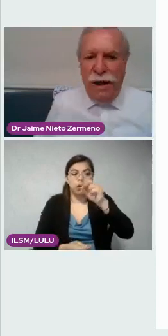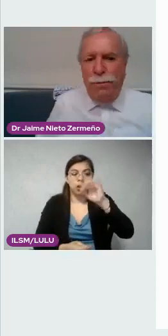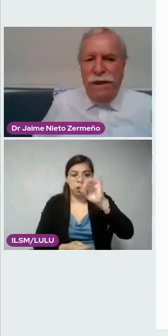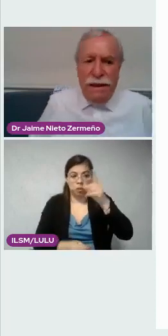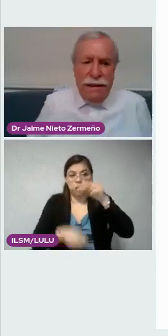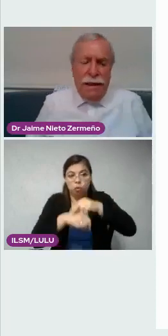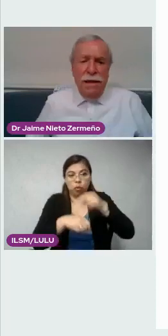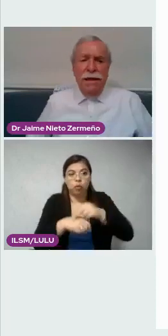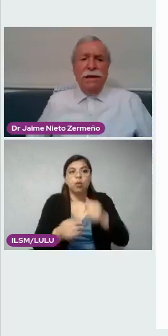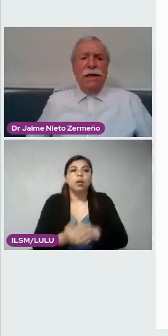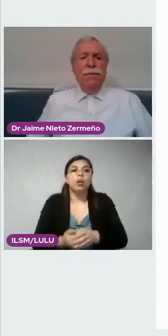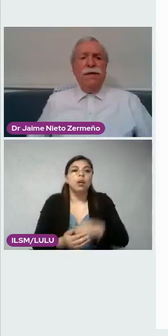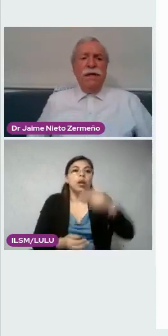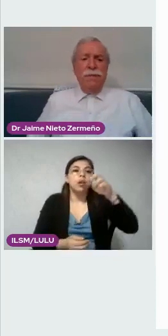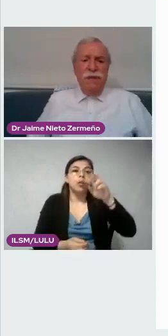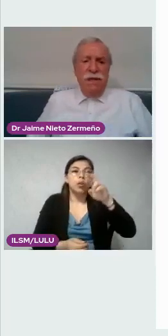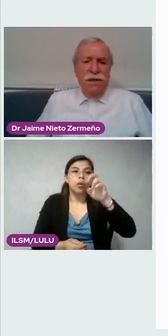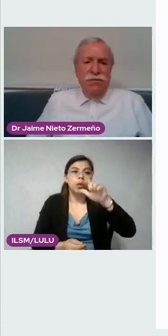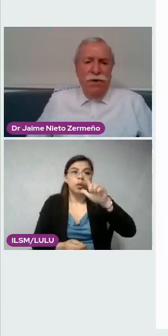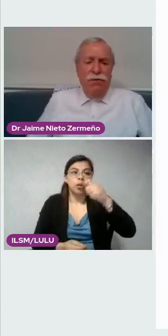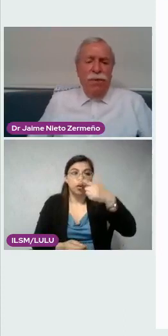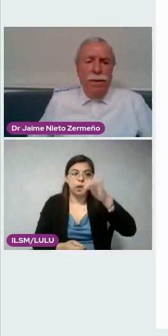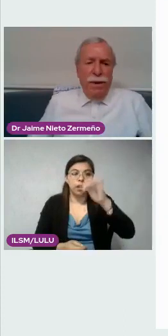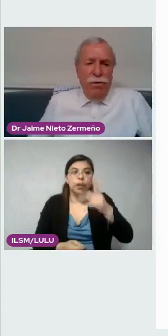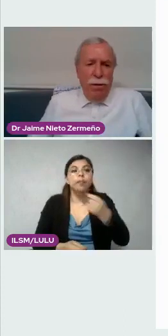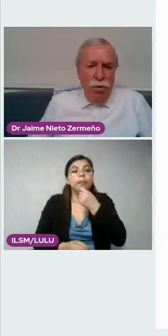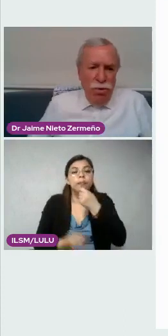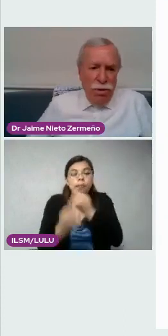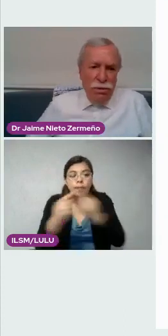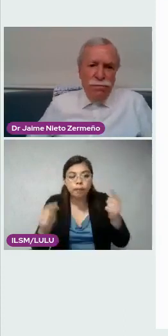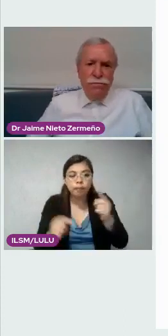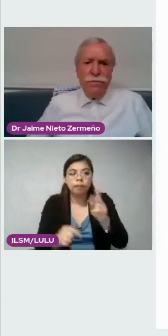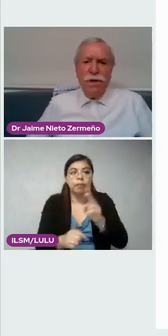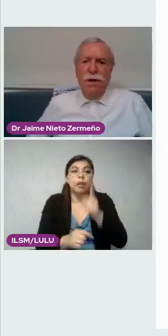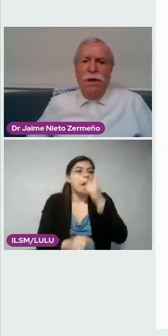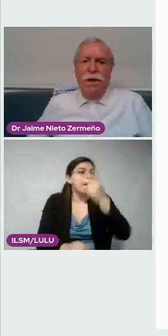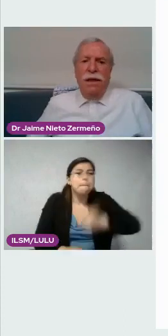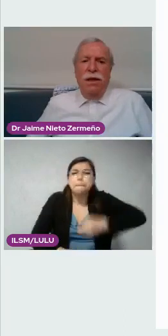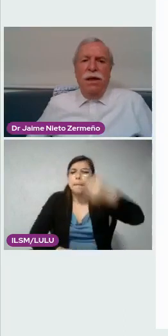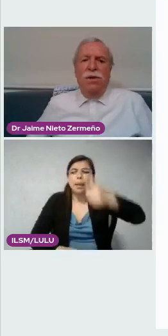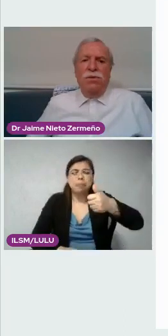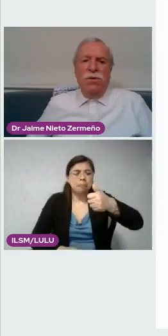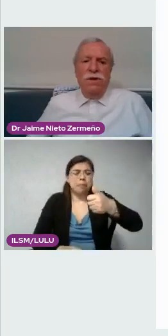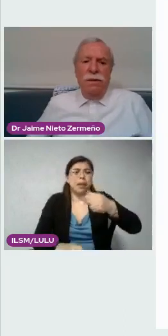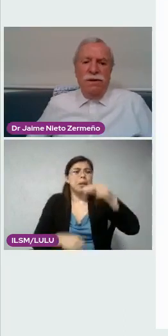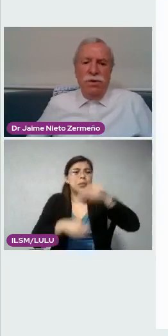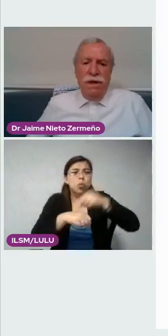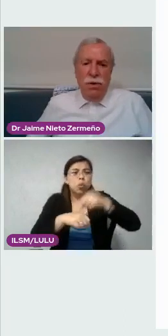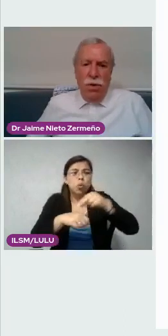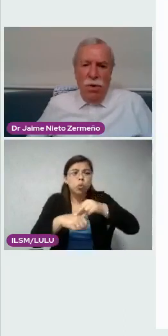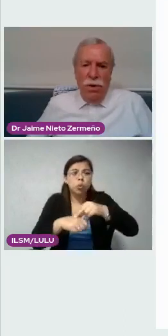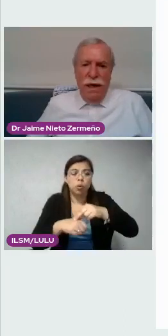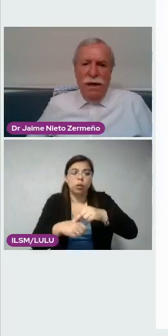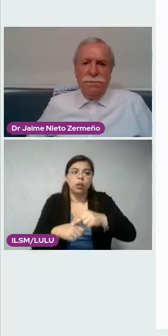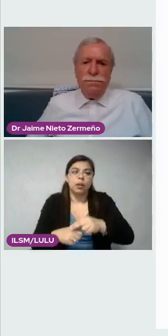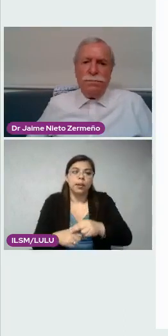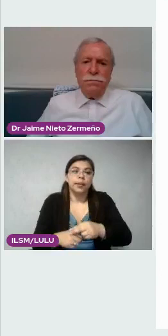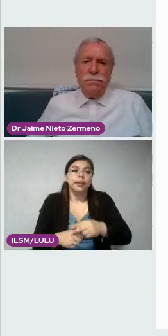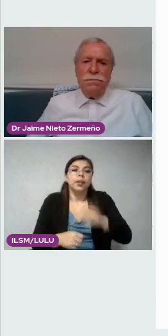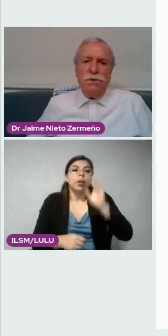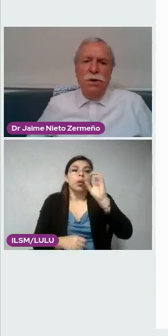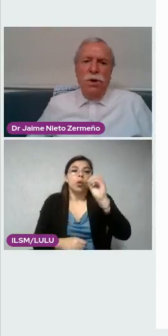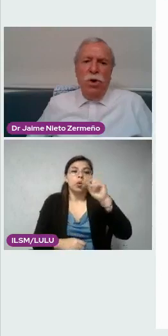nefrología pediátrica. Que además, déjenme decirles que fue el primero en el mundo. Segundo, el doctor Silva Sosa de Oncología,